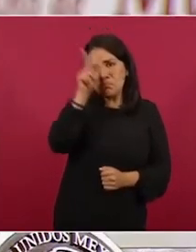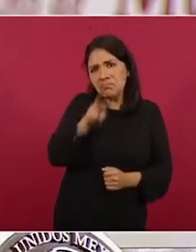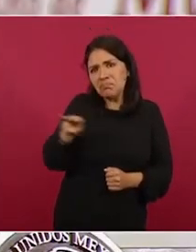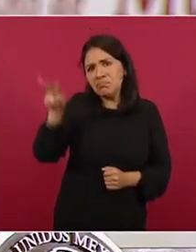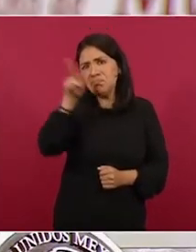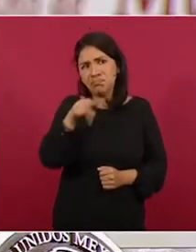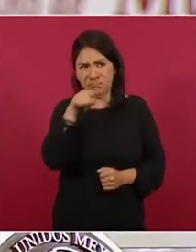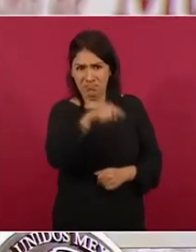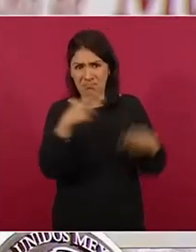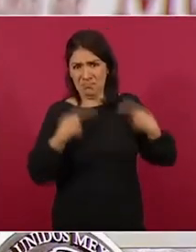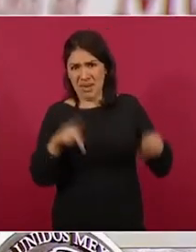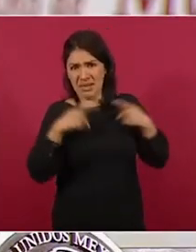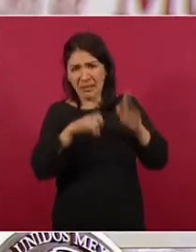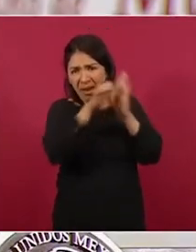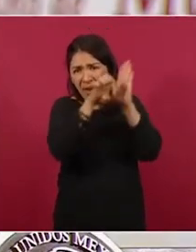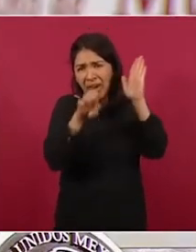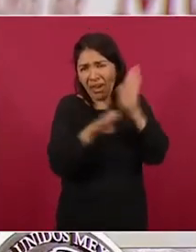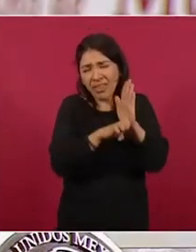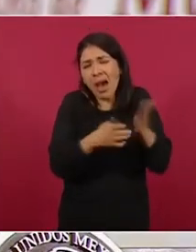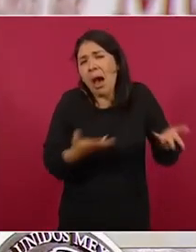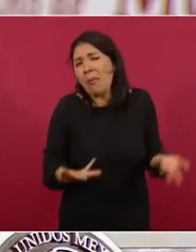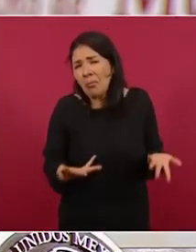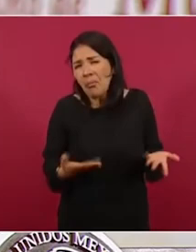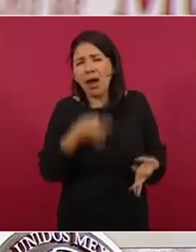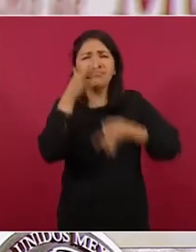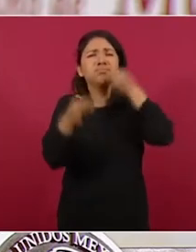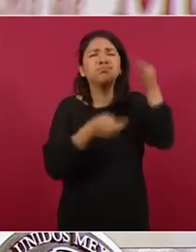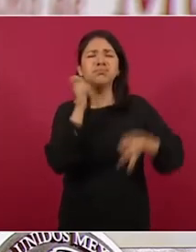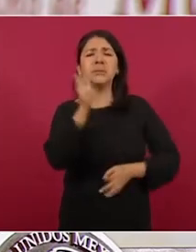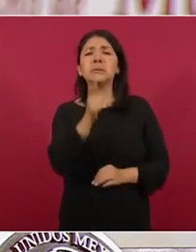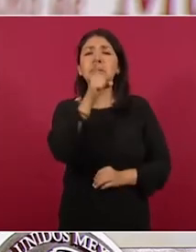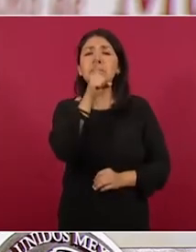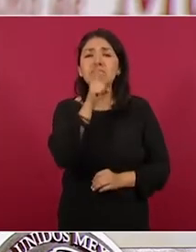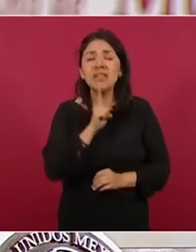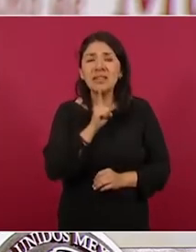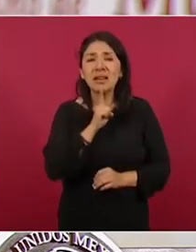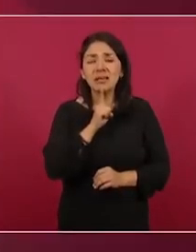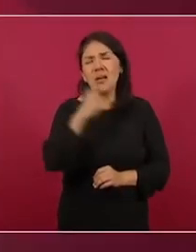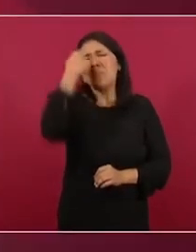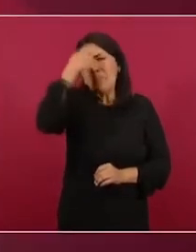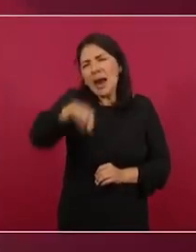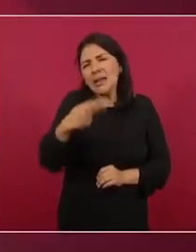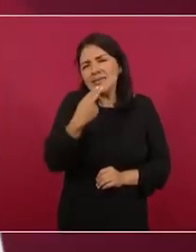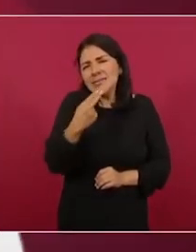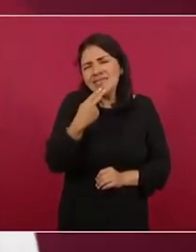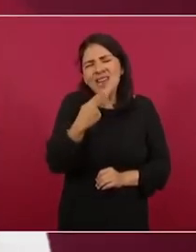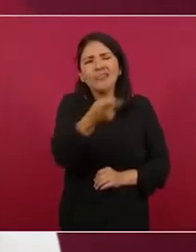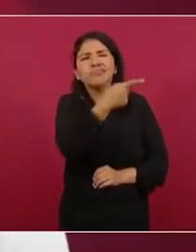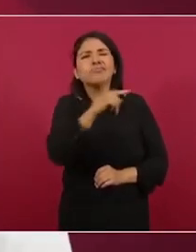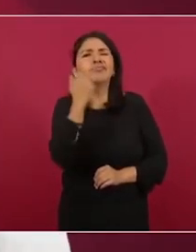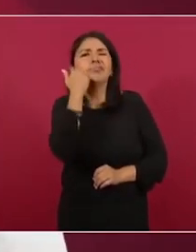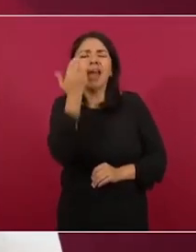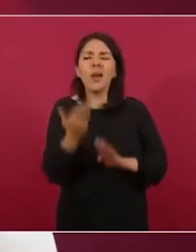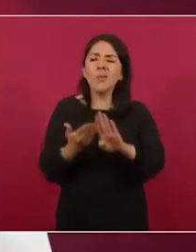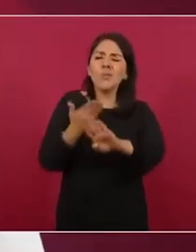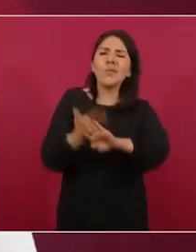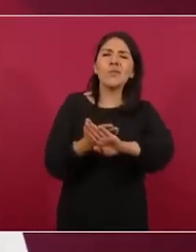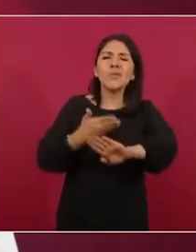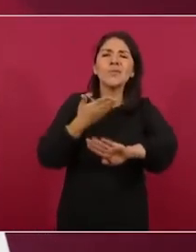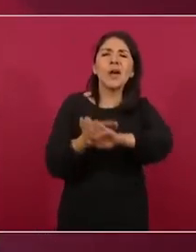ética de estos personajes que publican notas falsas con la clara intención de golpear